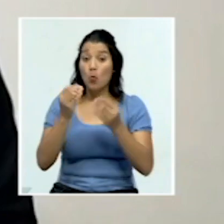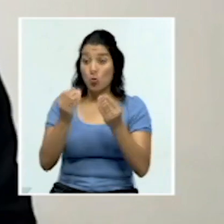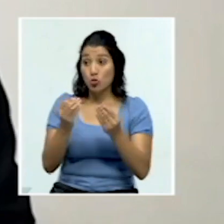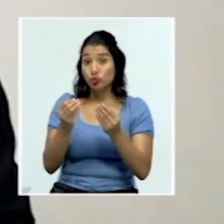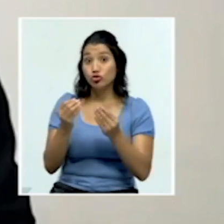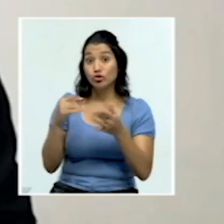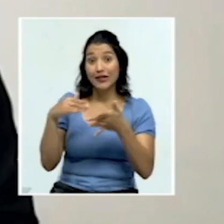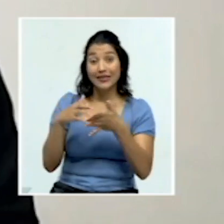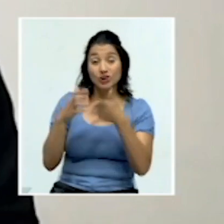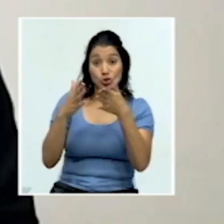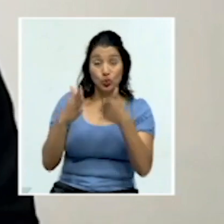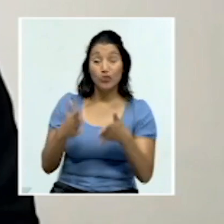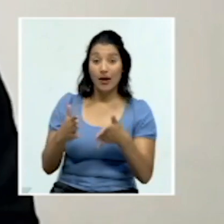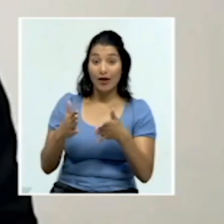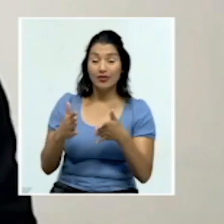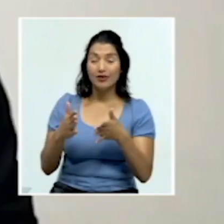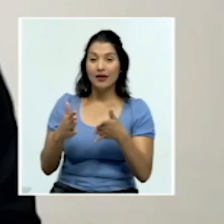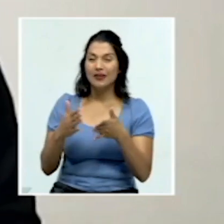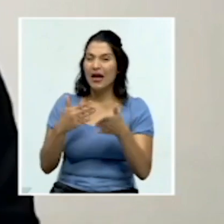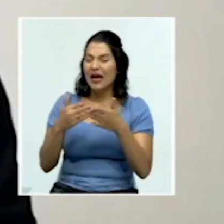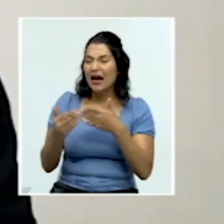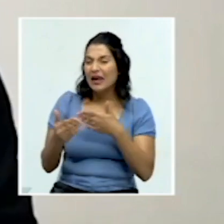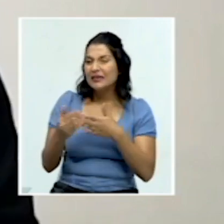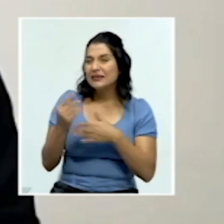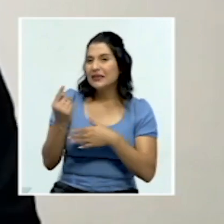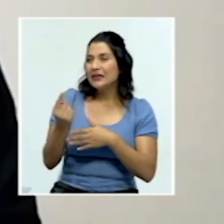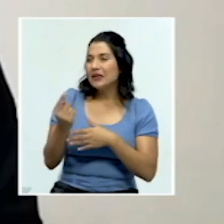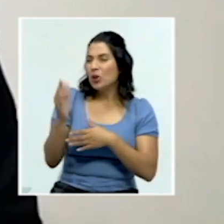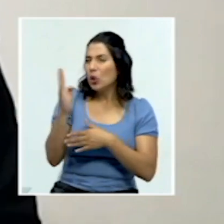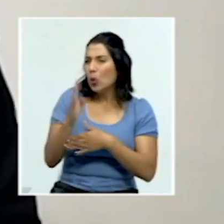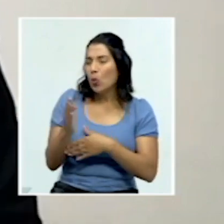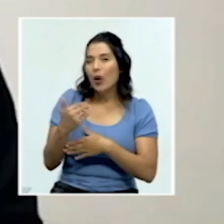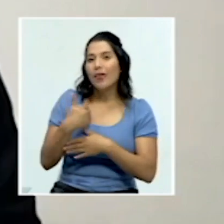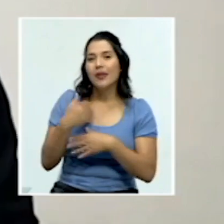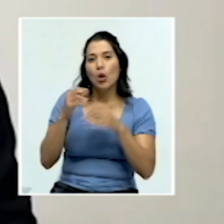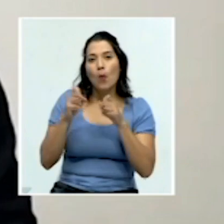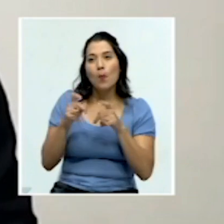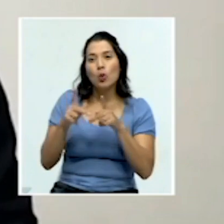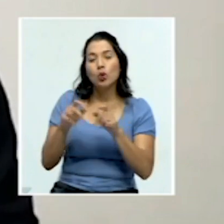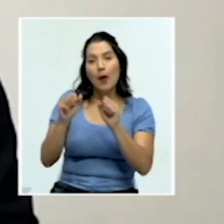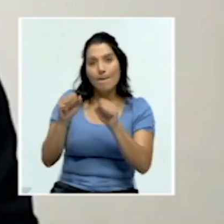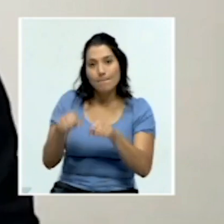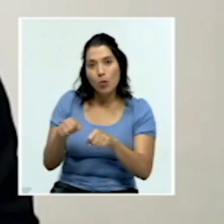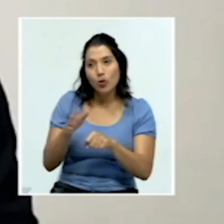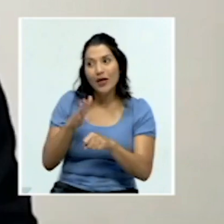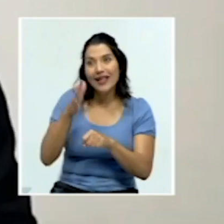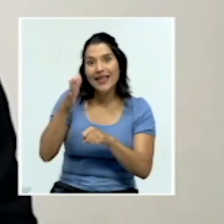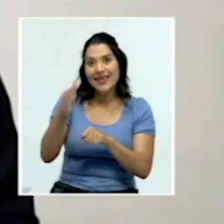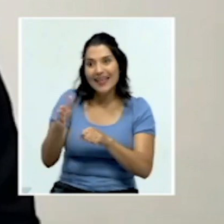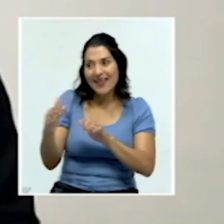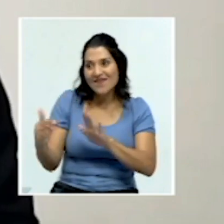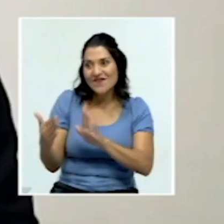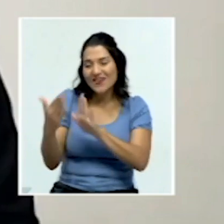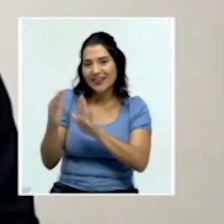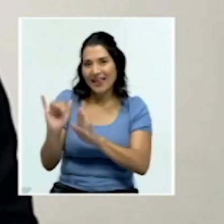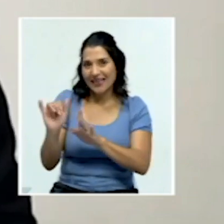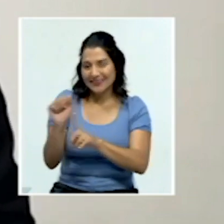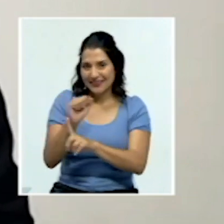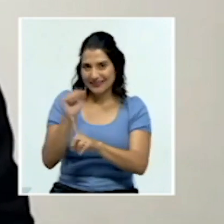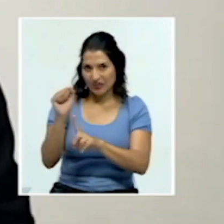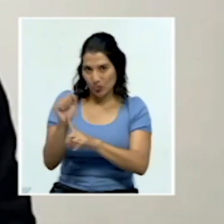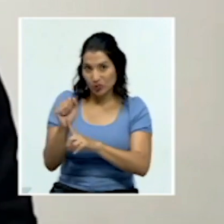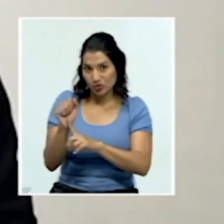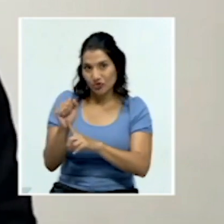nuestros estudiantes generalmente no tienen la oportunidad de enfrentarse a estas situaciones adversas en salud.